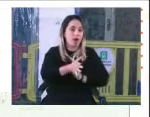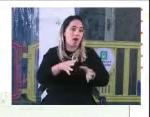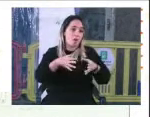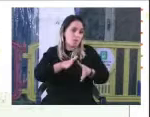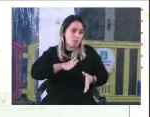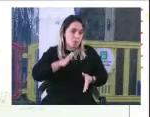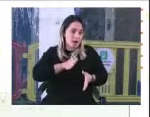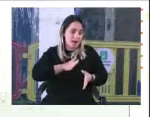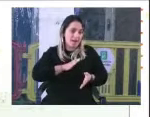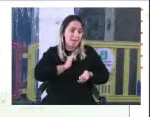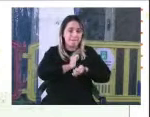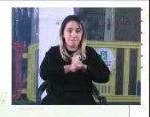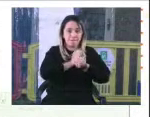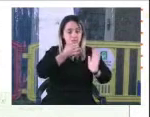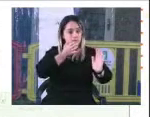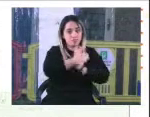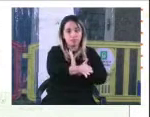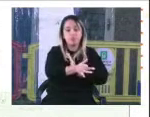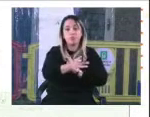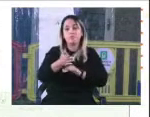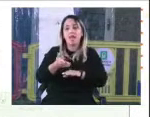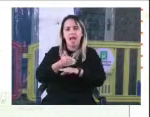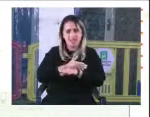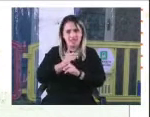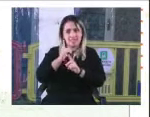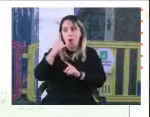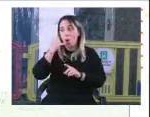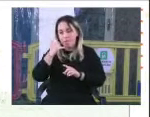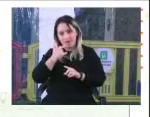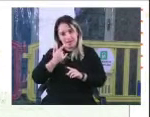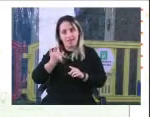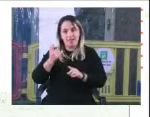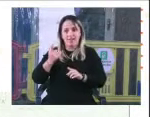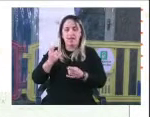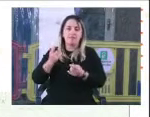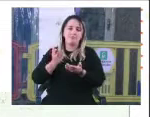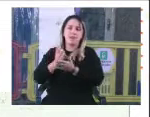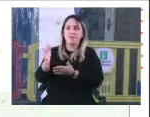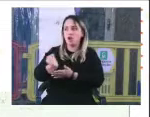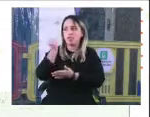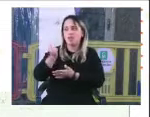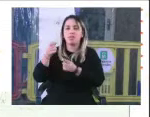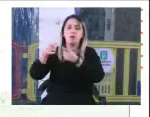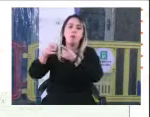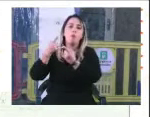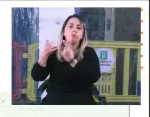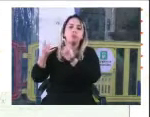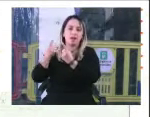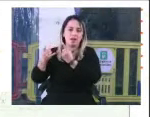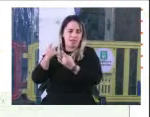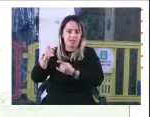políticas, antes inclusive que la de los varones tan nombrada de la cárcel de Punta Carretas.